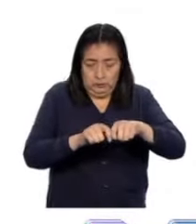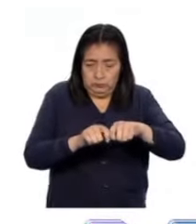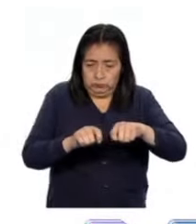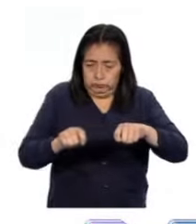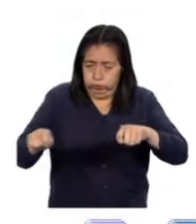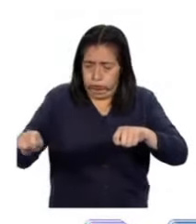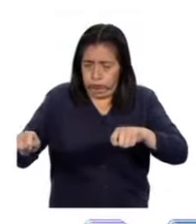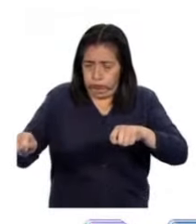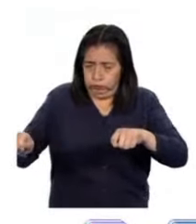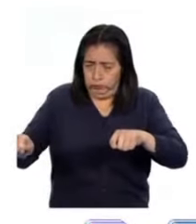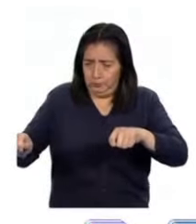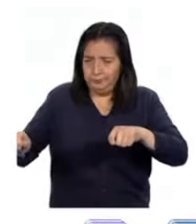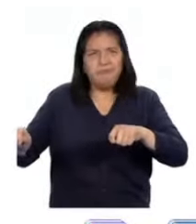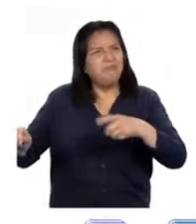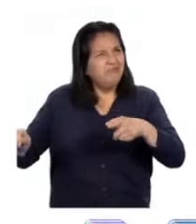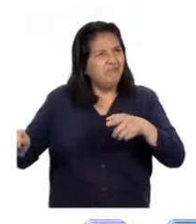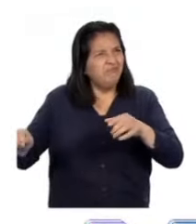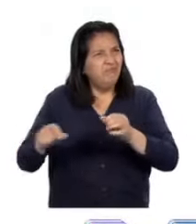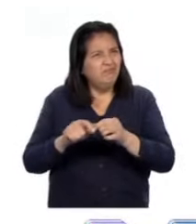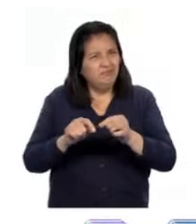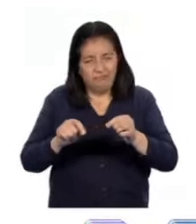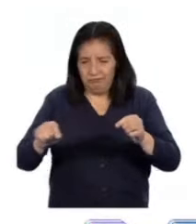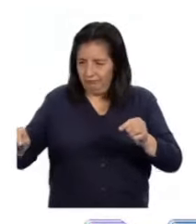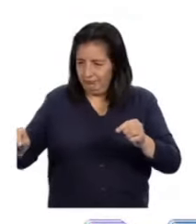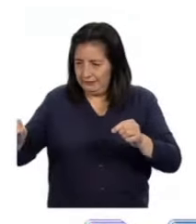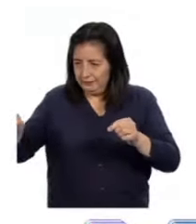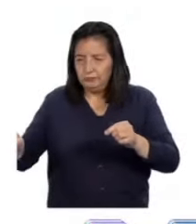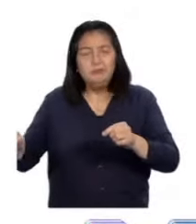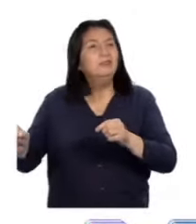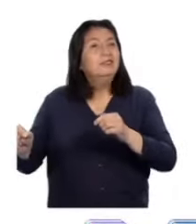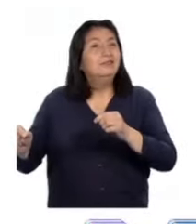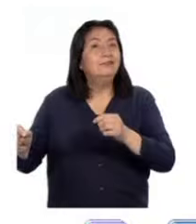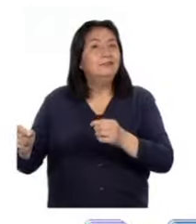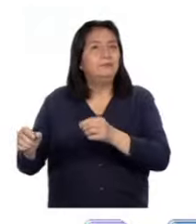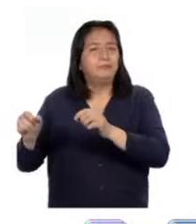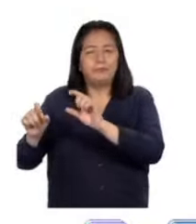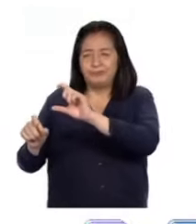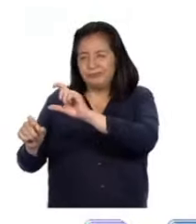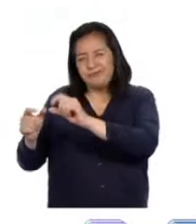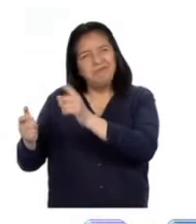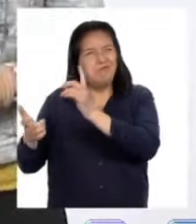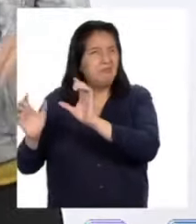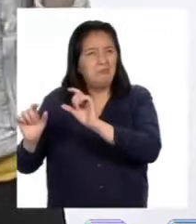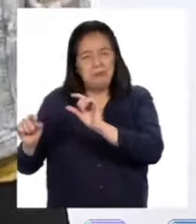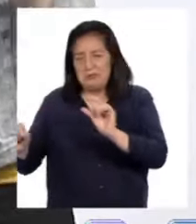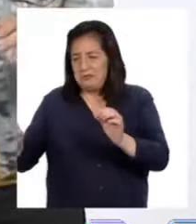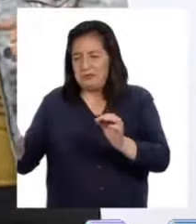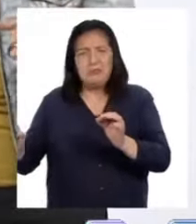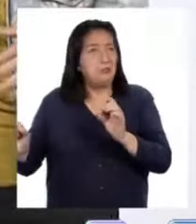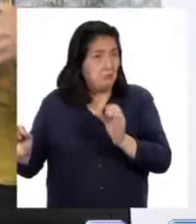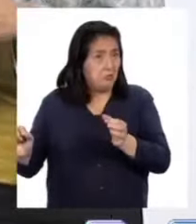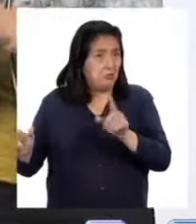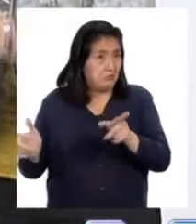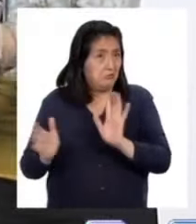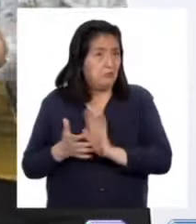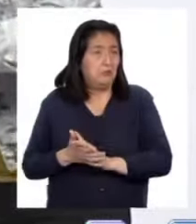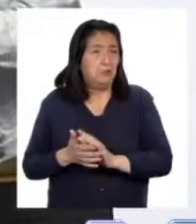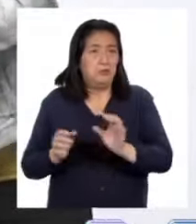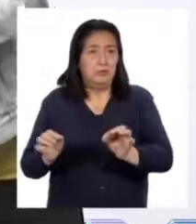una soga y del extremo de libre de la misma colocaban un clavo o algo con punta. Entonces,